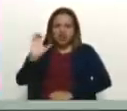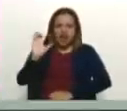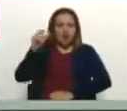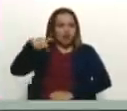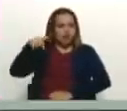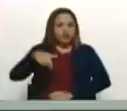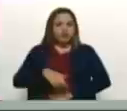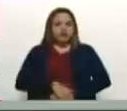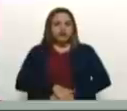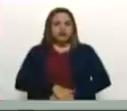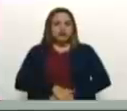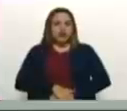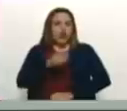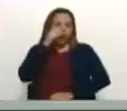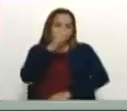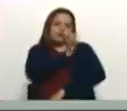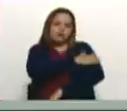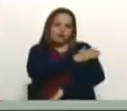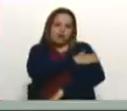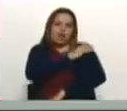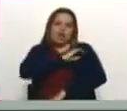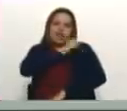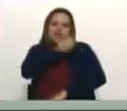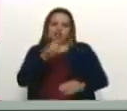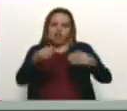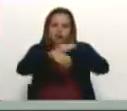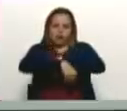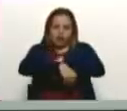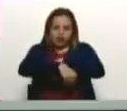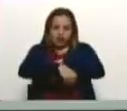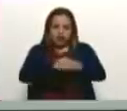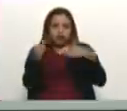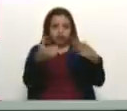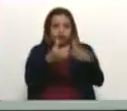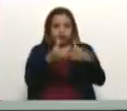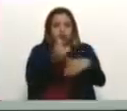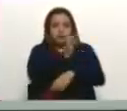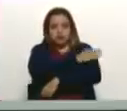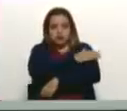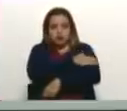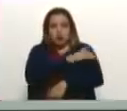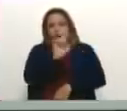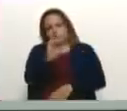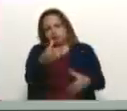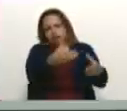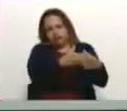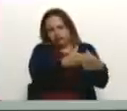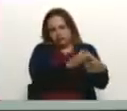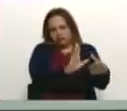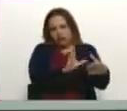Gerardo Obley, jefe de los negociadores de un sector de la oposición.